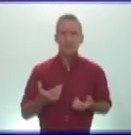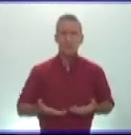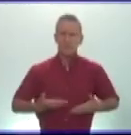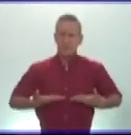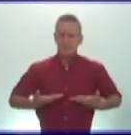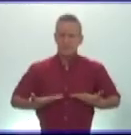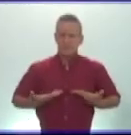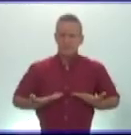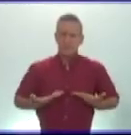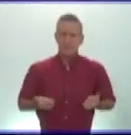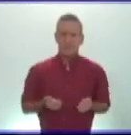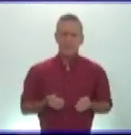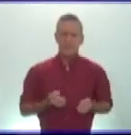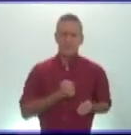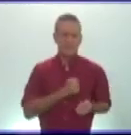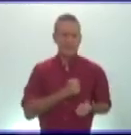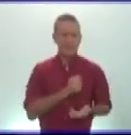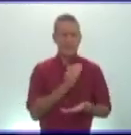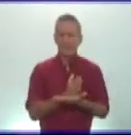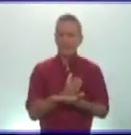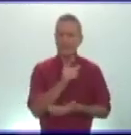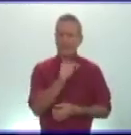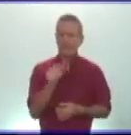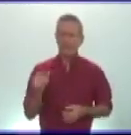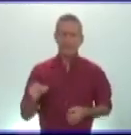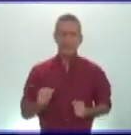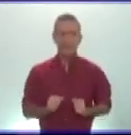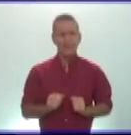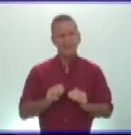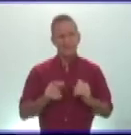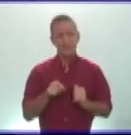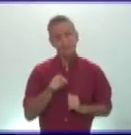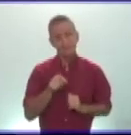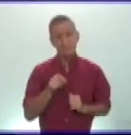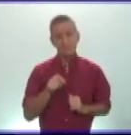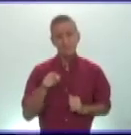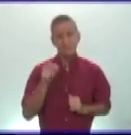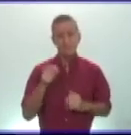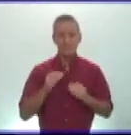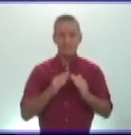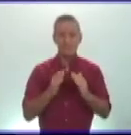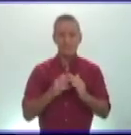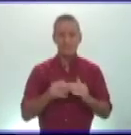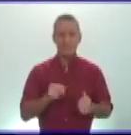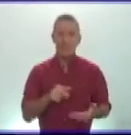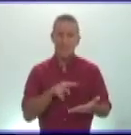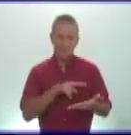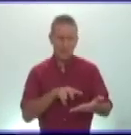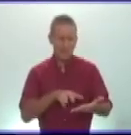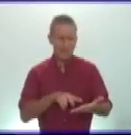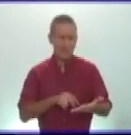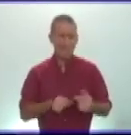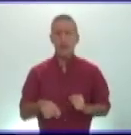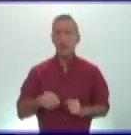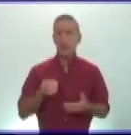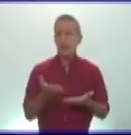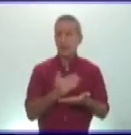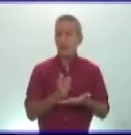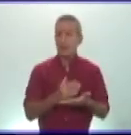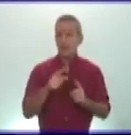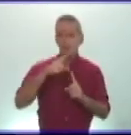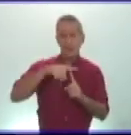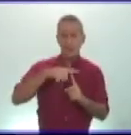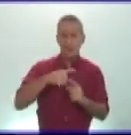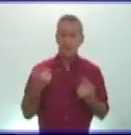estudiante y en su hogar como quiera que ahora está aislado y no puede salir pues a leer el libro de texto es una necesidad